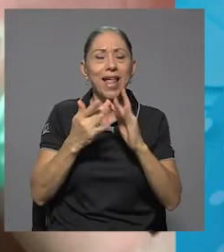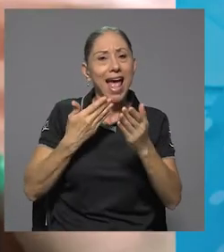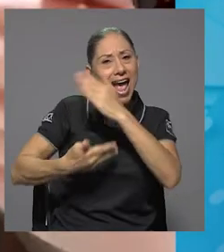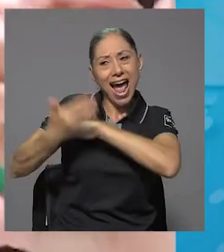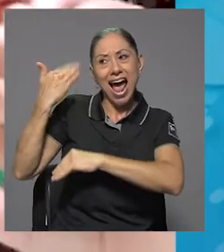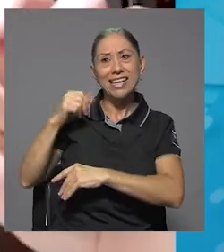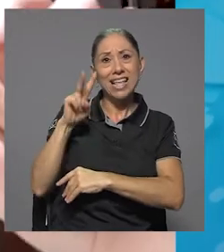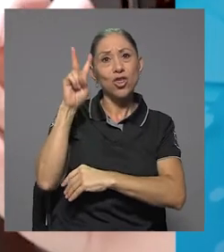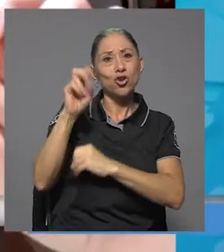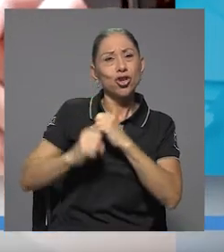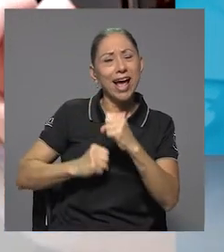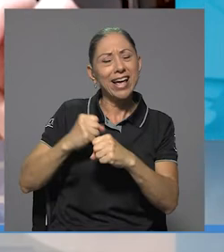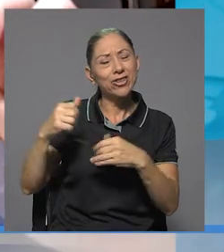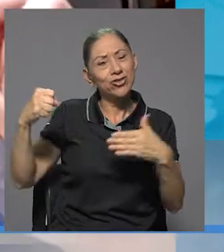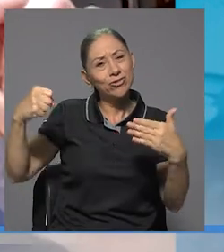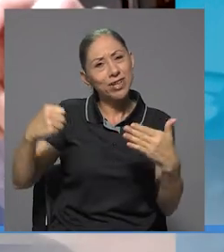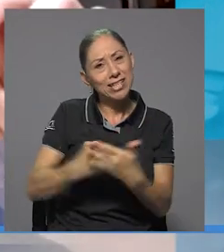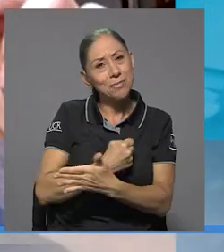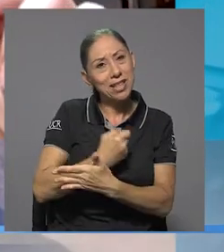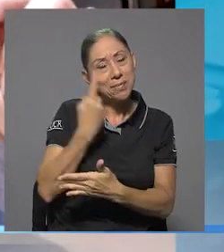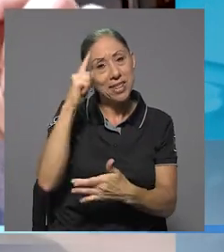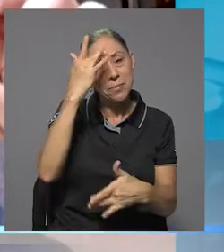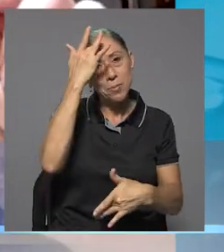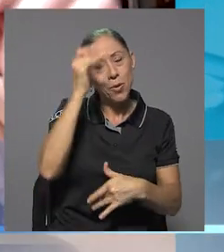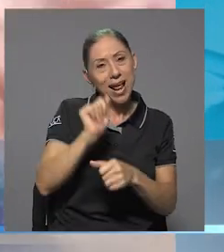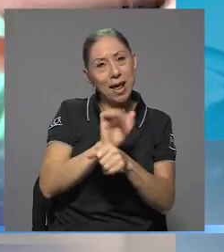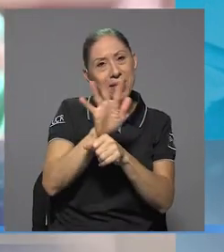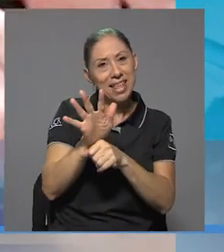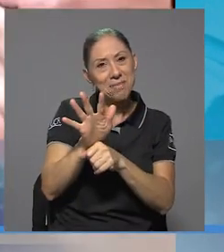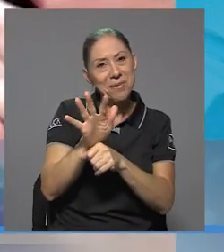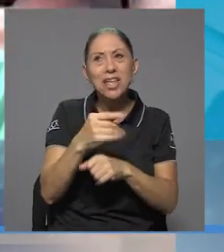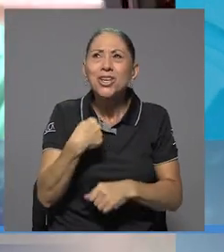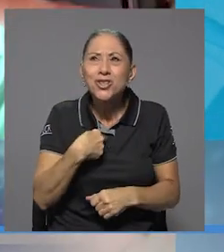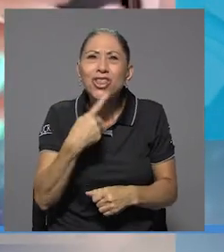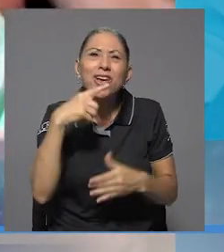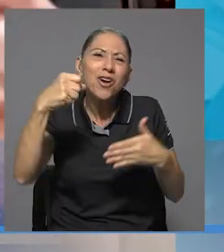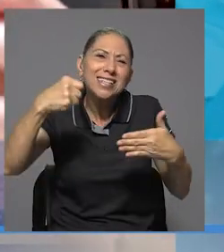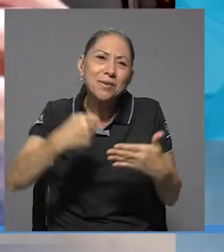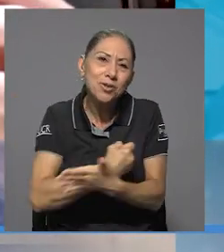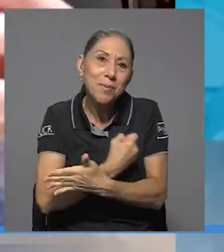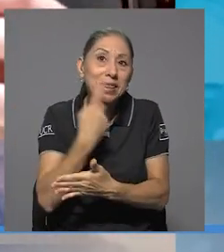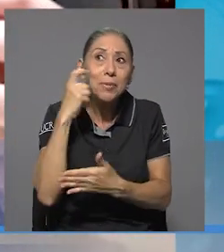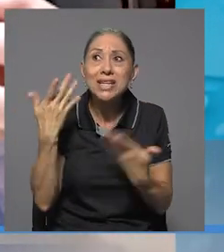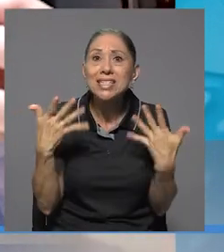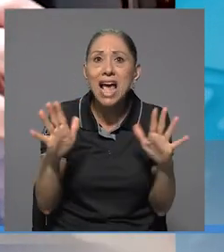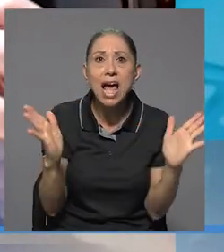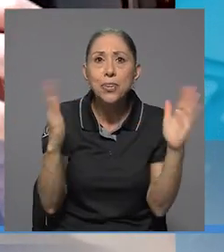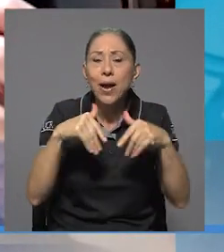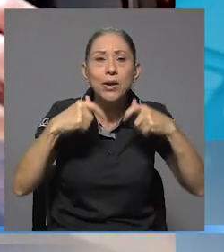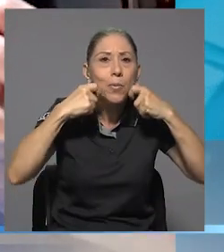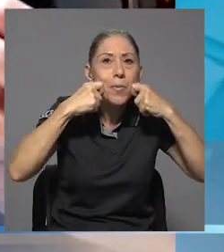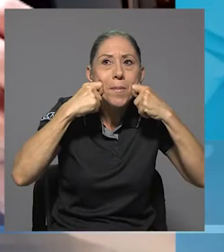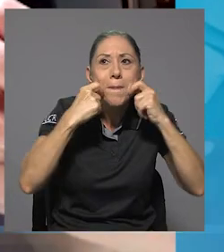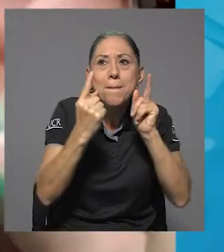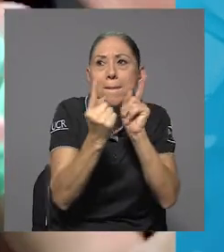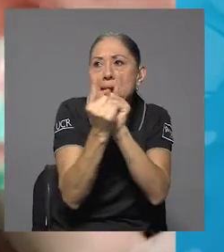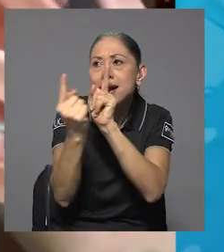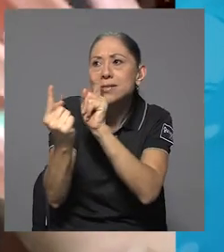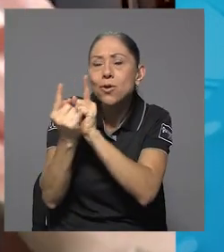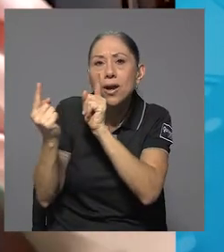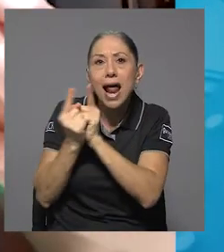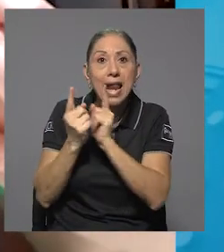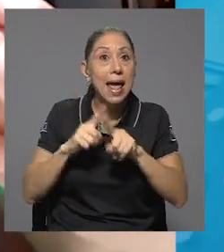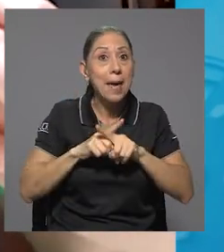Hace dos años, lastimosamente por efectos de la pandemia, digo lastimosamente, se perdió tal vez el contacto más personal, pero se